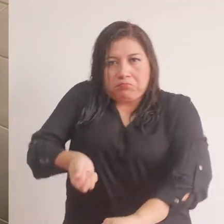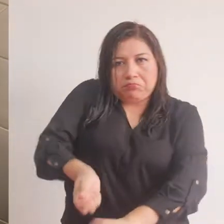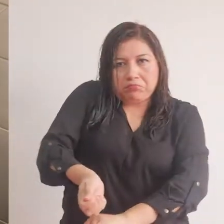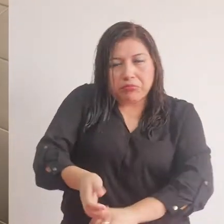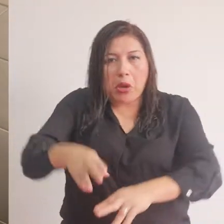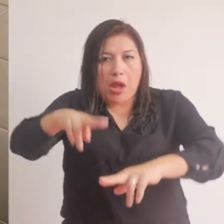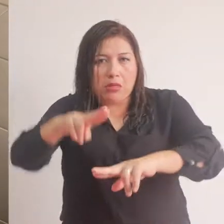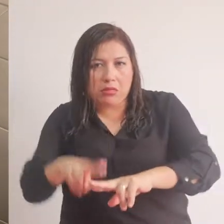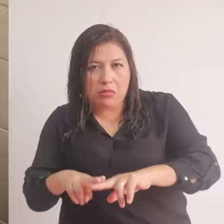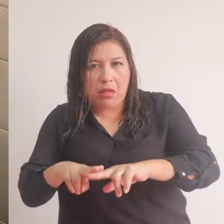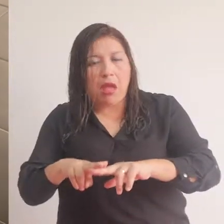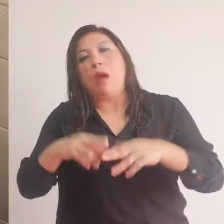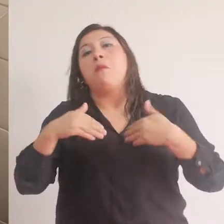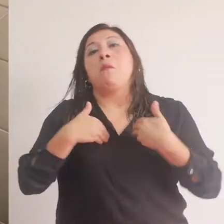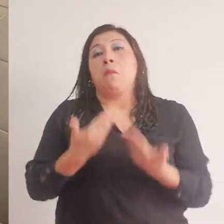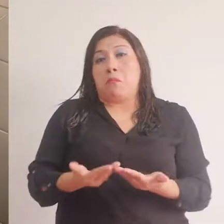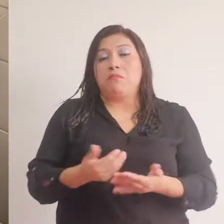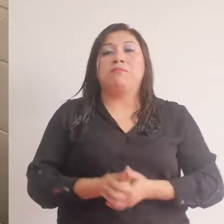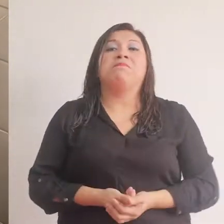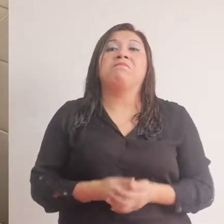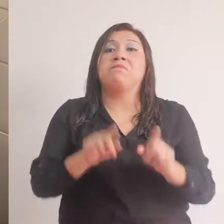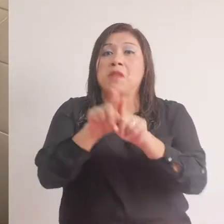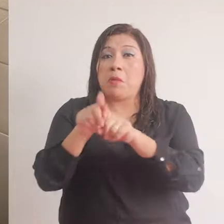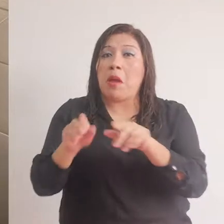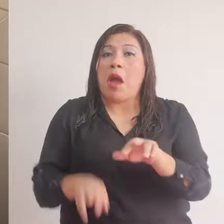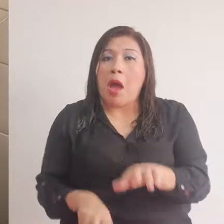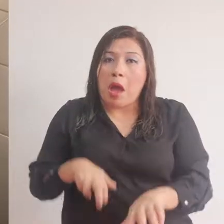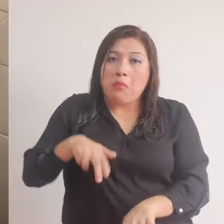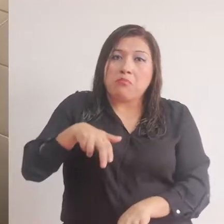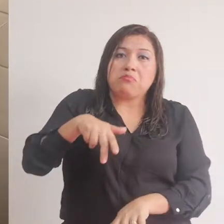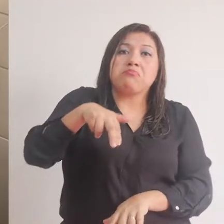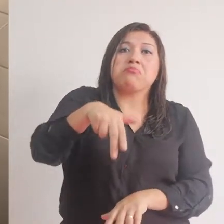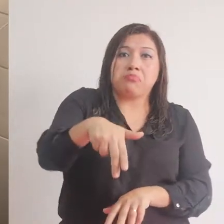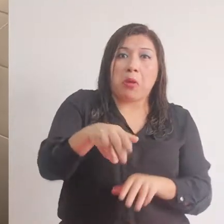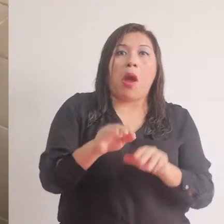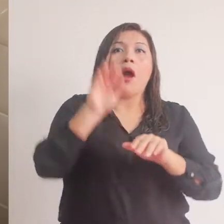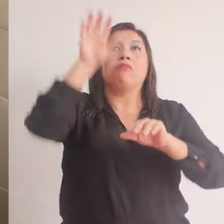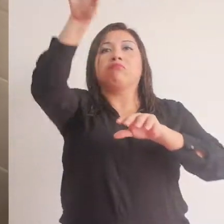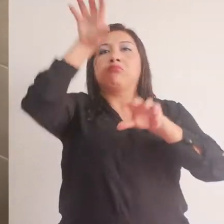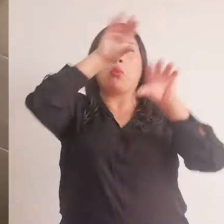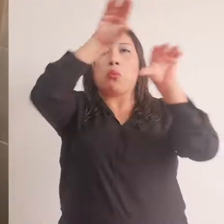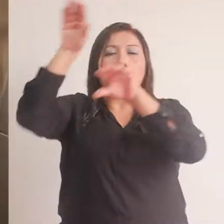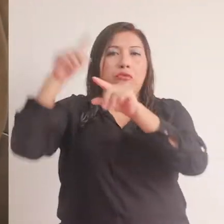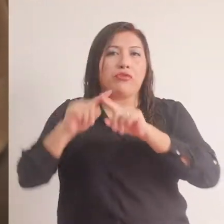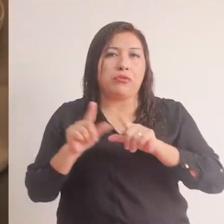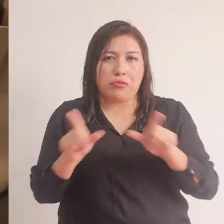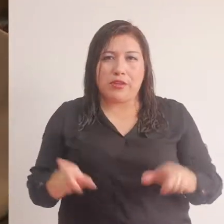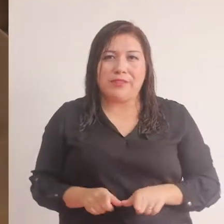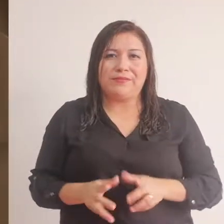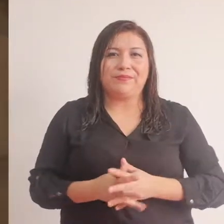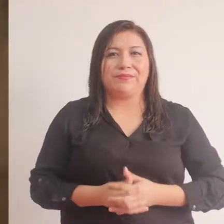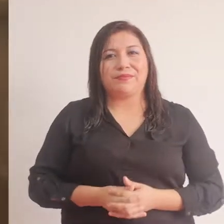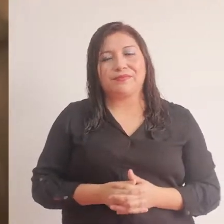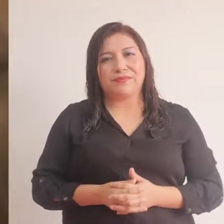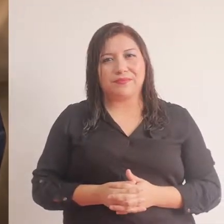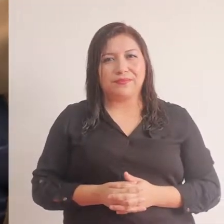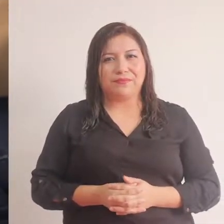las piezas, que es esta de aquí, se pueden sentar y además también les puede servir como escalera para poder alcanzar diferentes lugares.